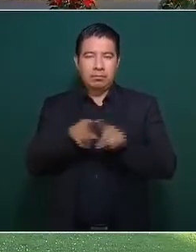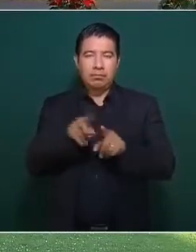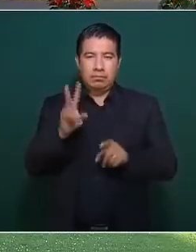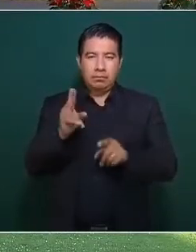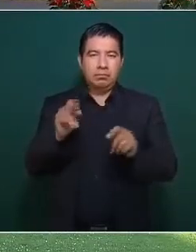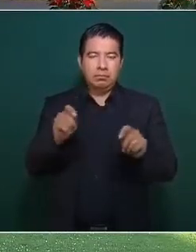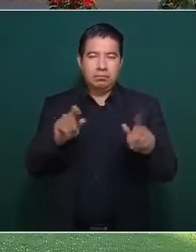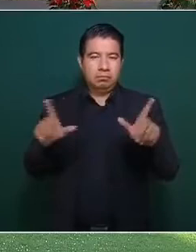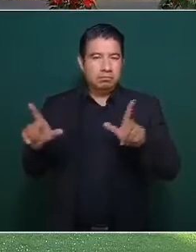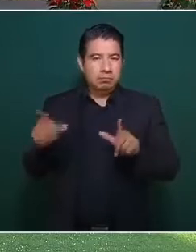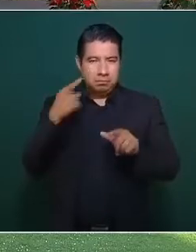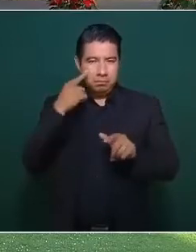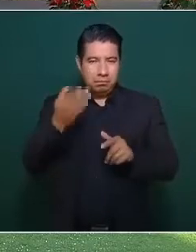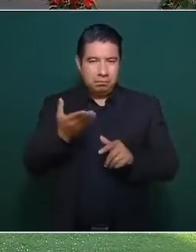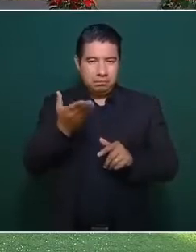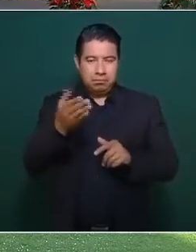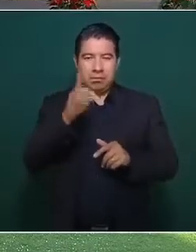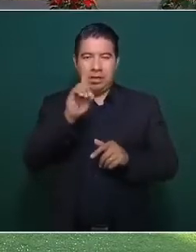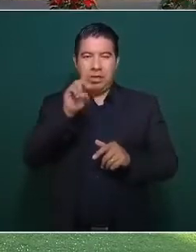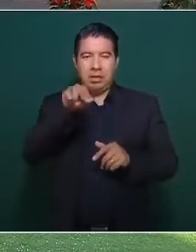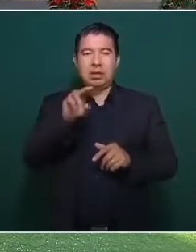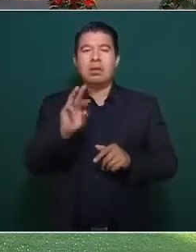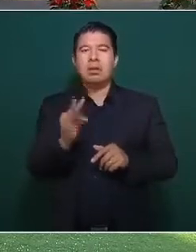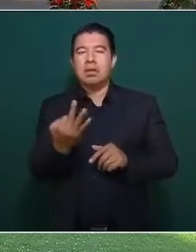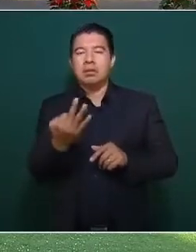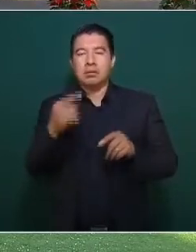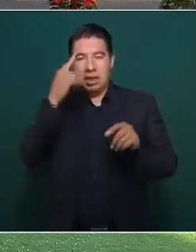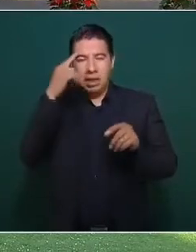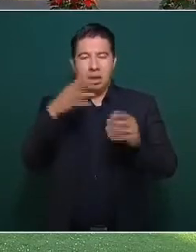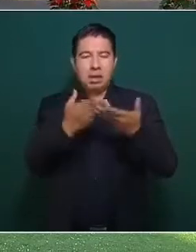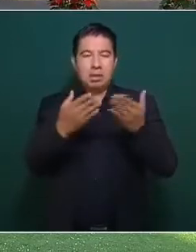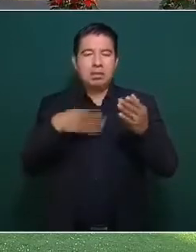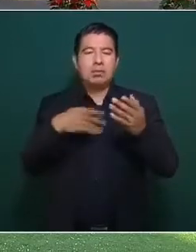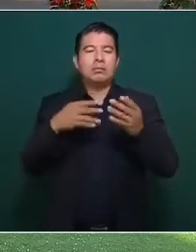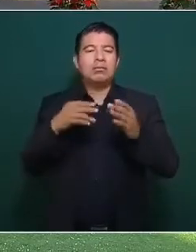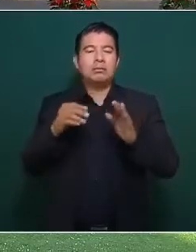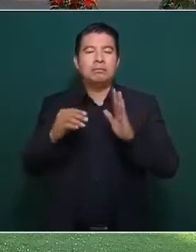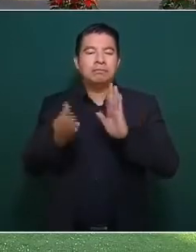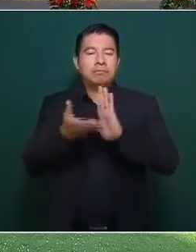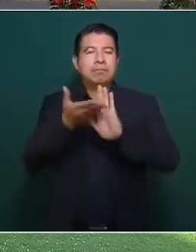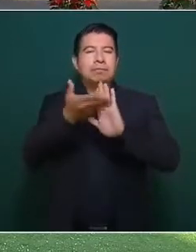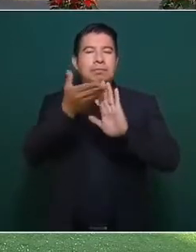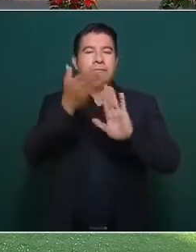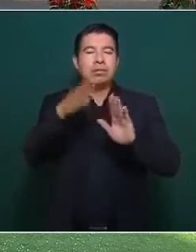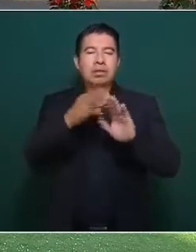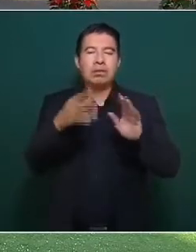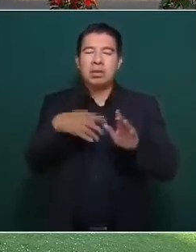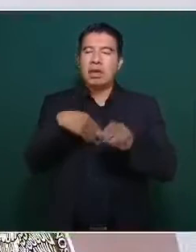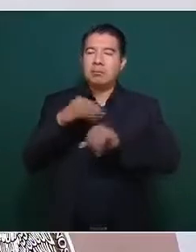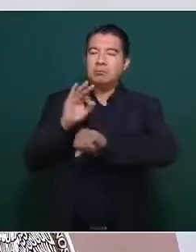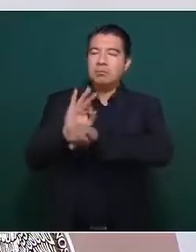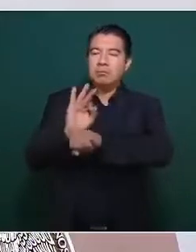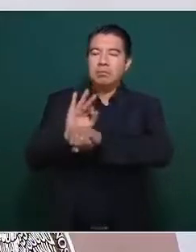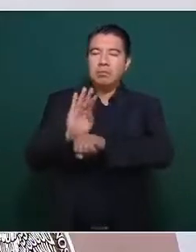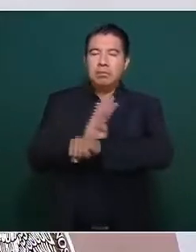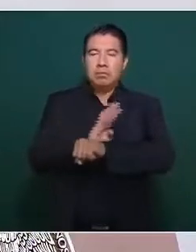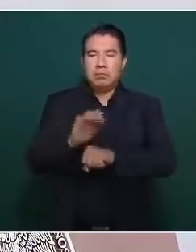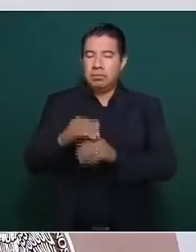el Plan DN-III, sobre la fase de recuperación en relación a